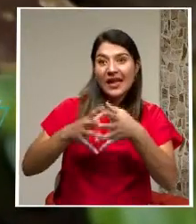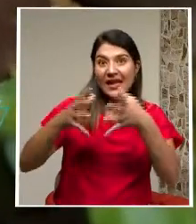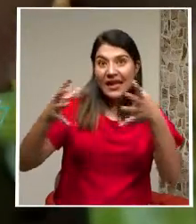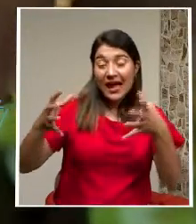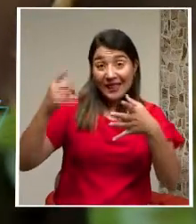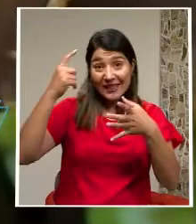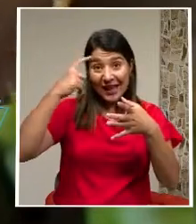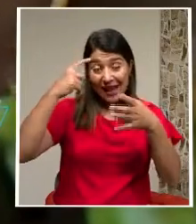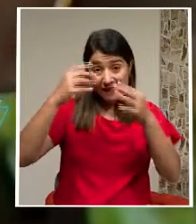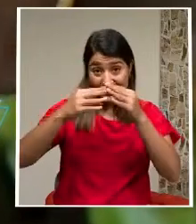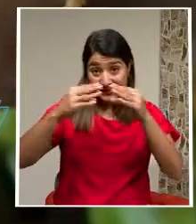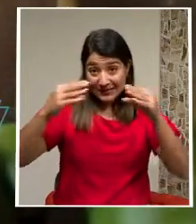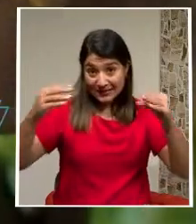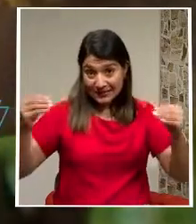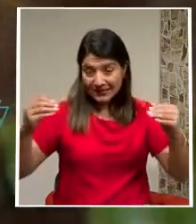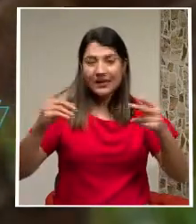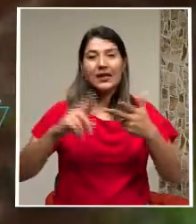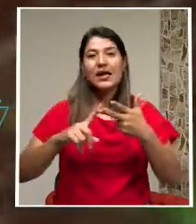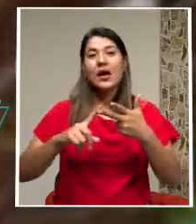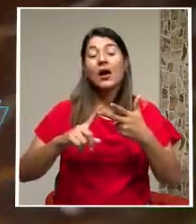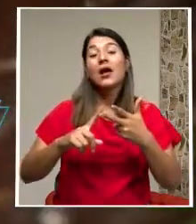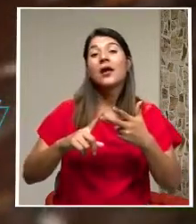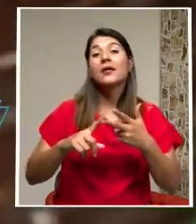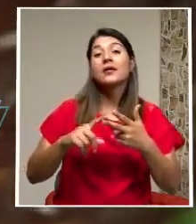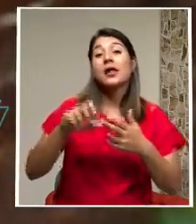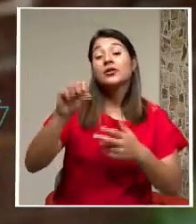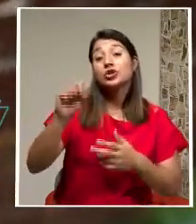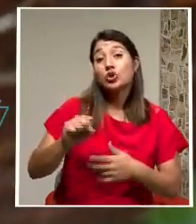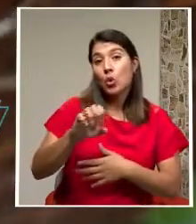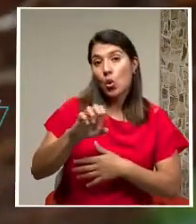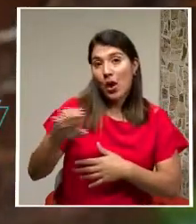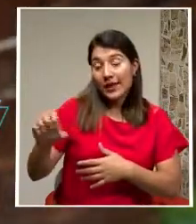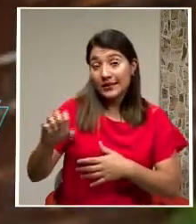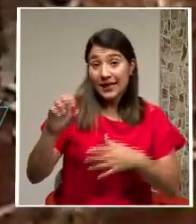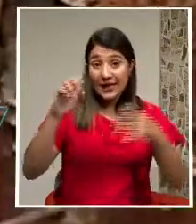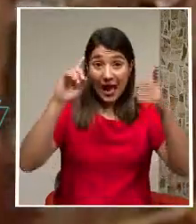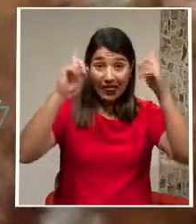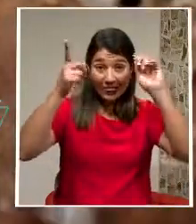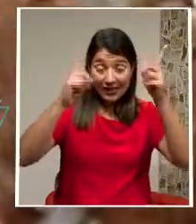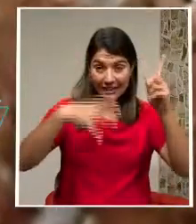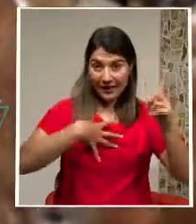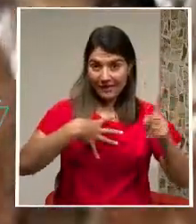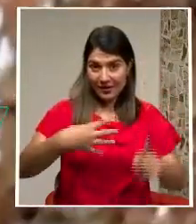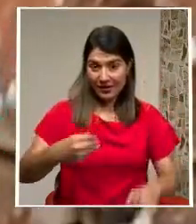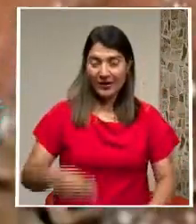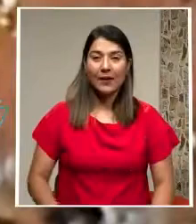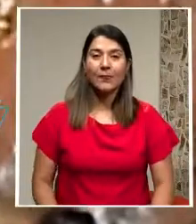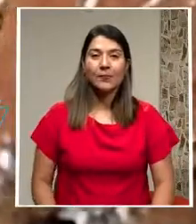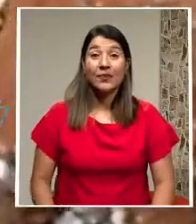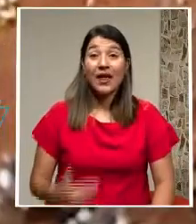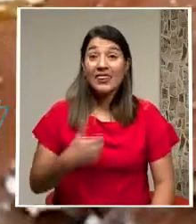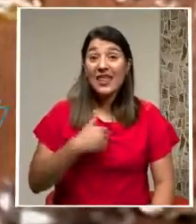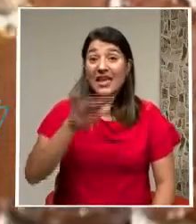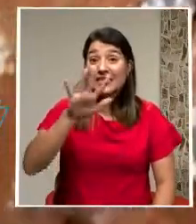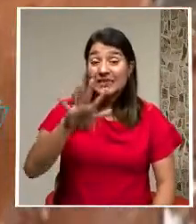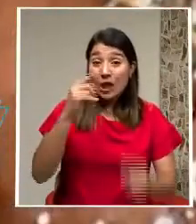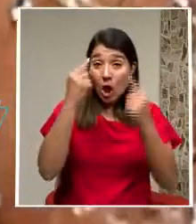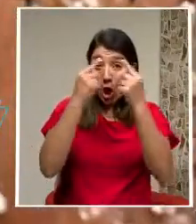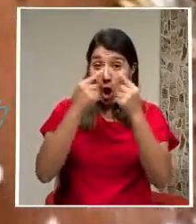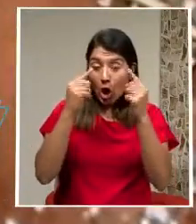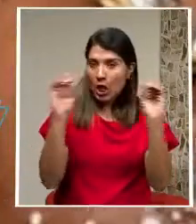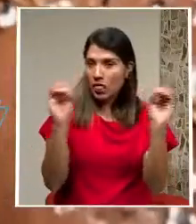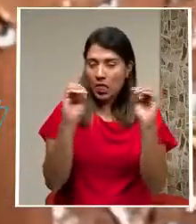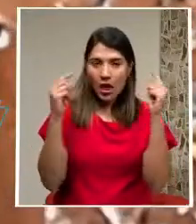Tallos E imitadores De cortezas El sureste Y antena blanca Tienen cinco ojos Sin ningún